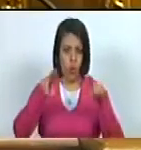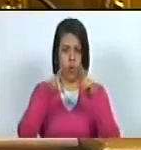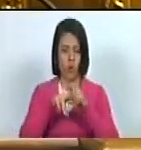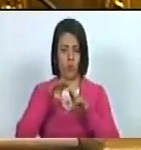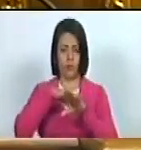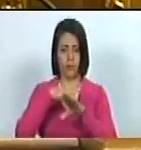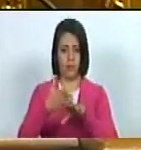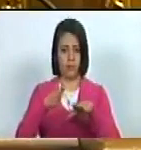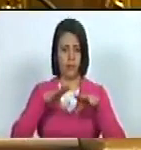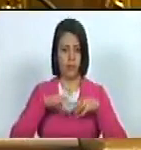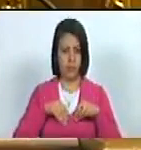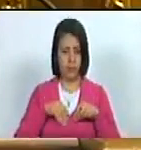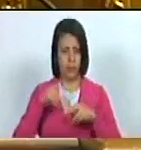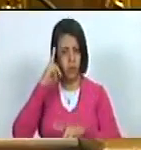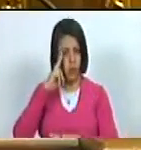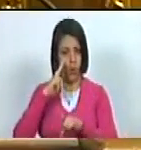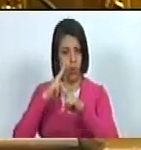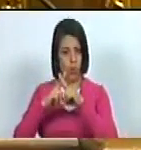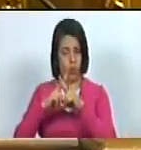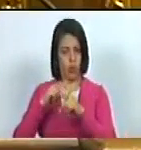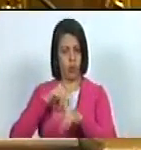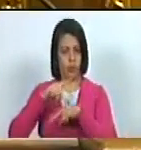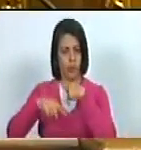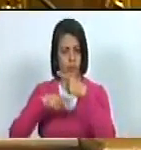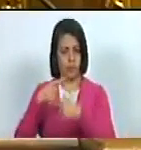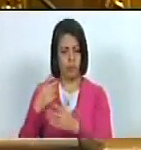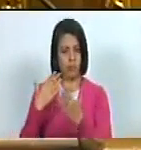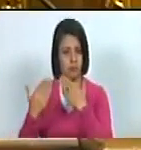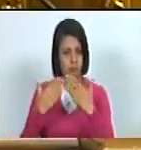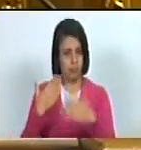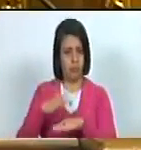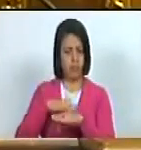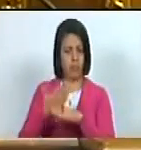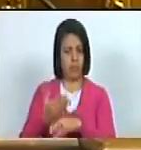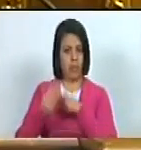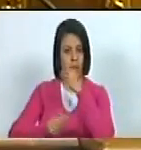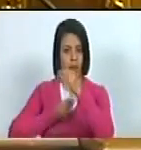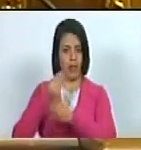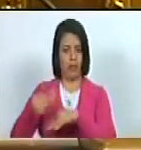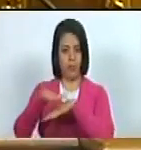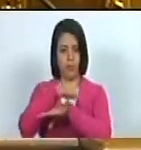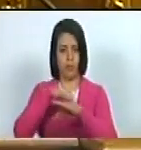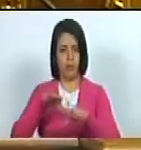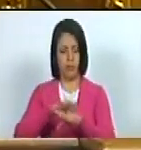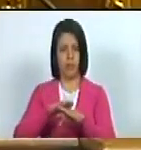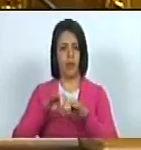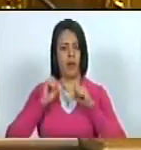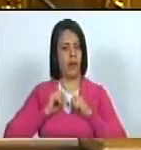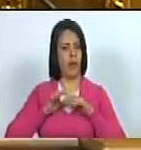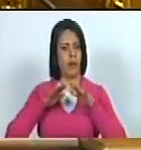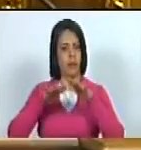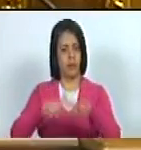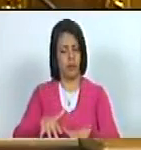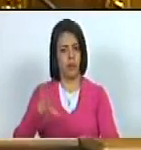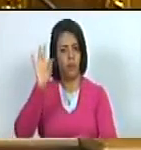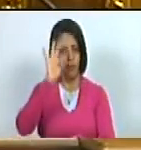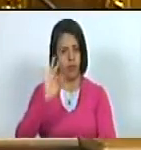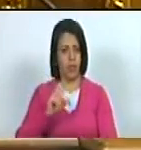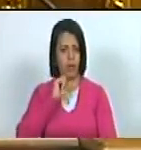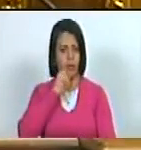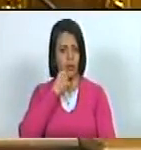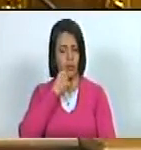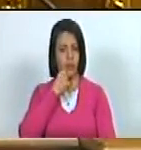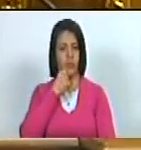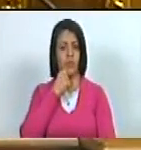para aceptar la condecoración por la interacción otorgada por el Ministerio de Asuntos Exteriores de la Federación de